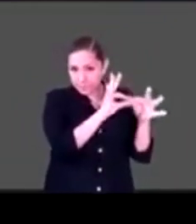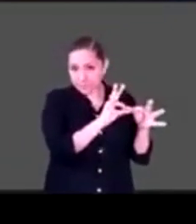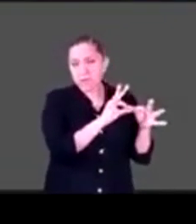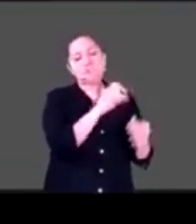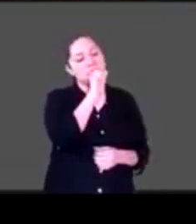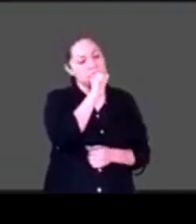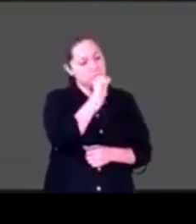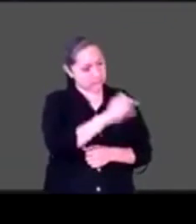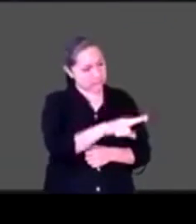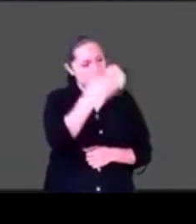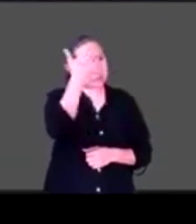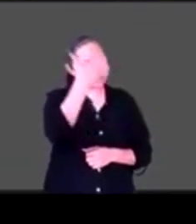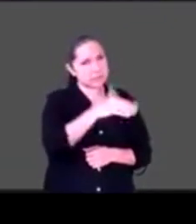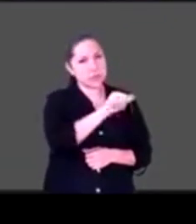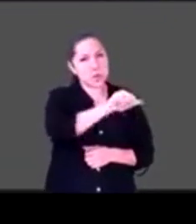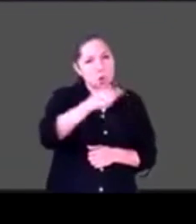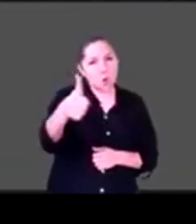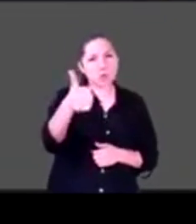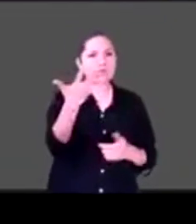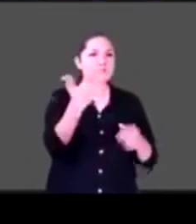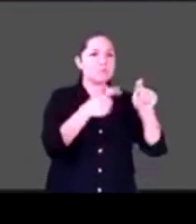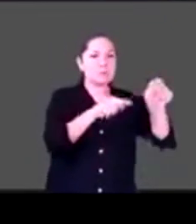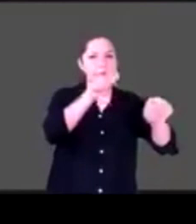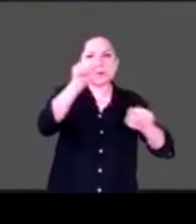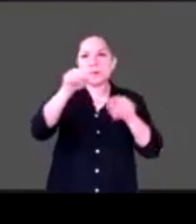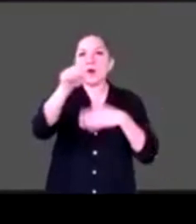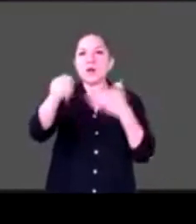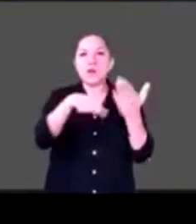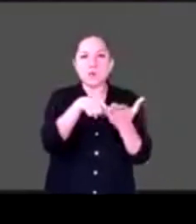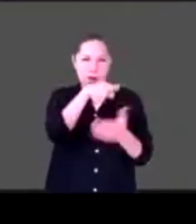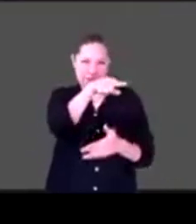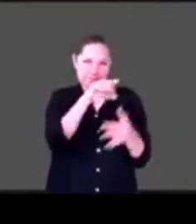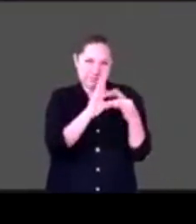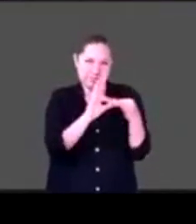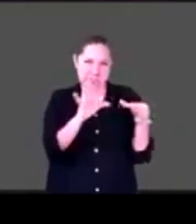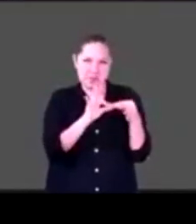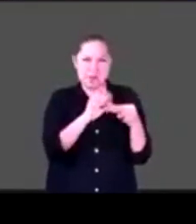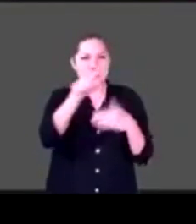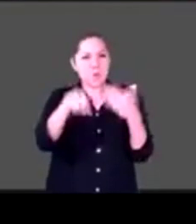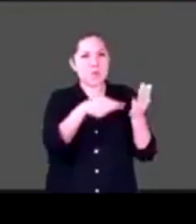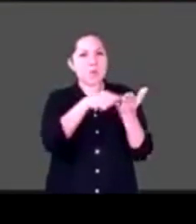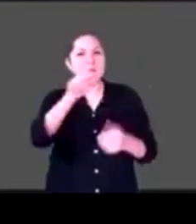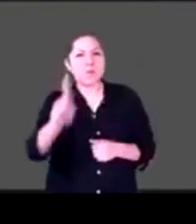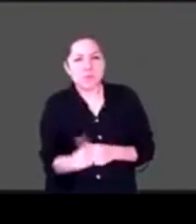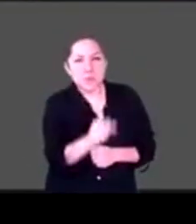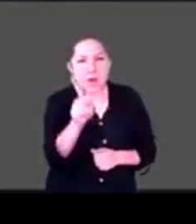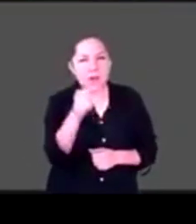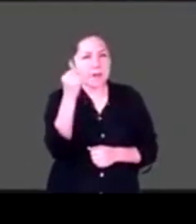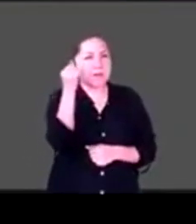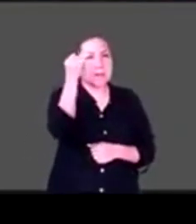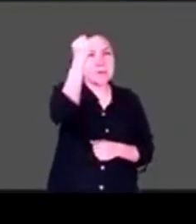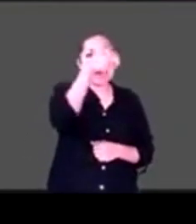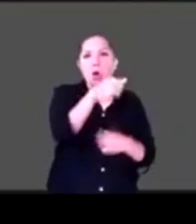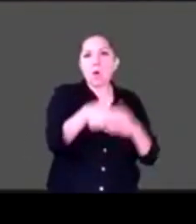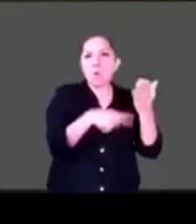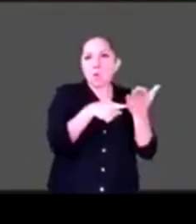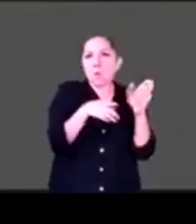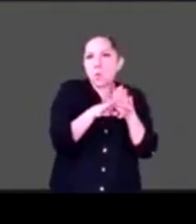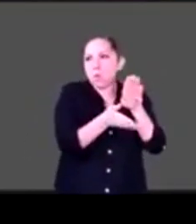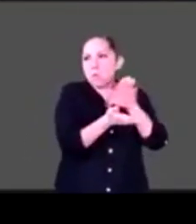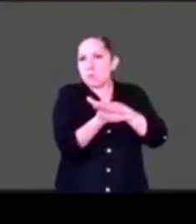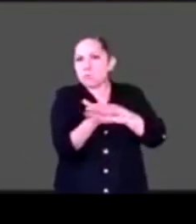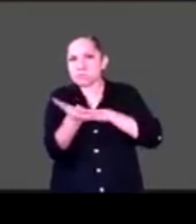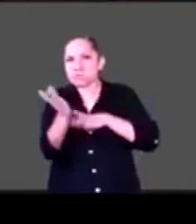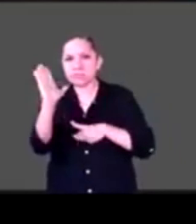como recién decías, áreas rurales y áreas inaccesibles, y también a entender que hay otras necesidades, y hay que hacer contenido